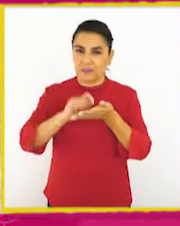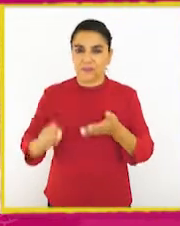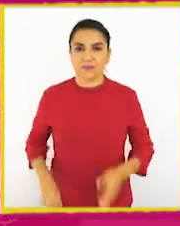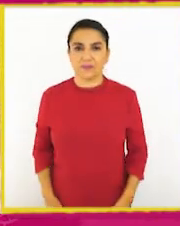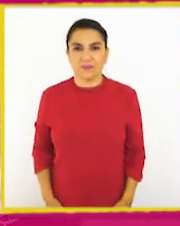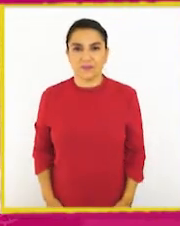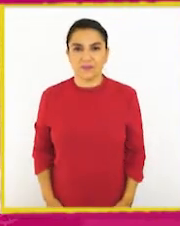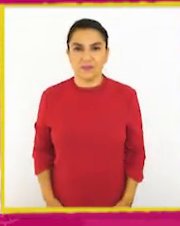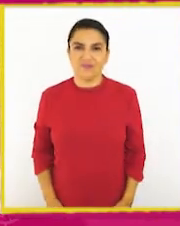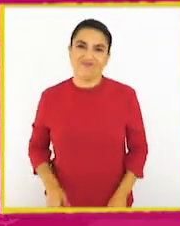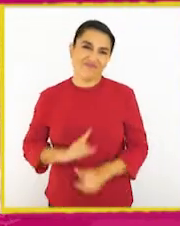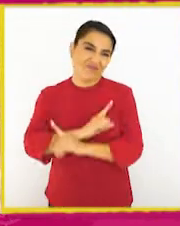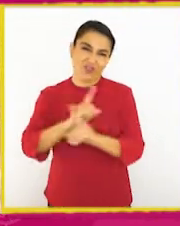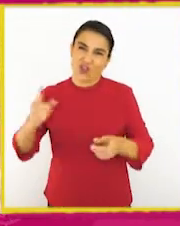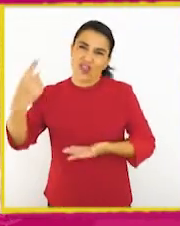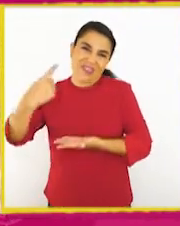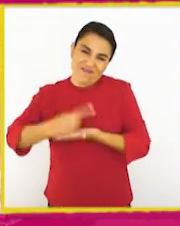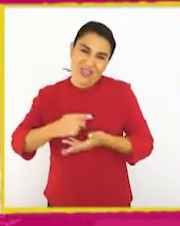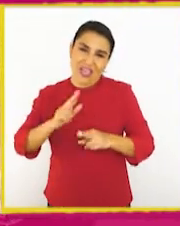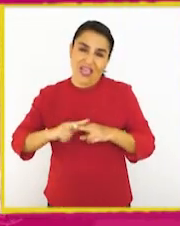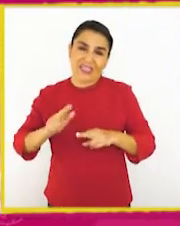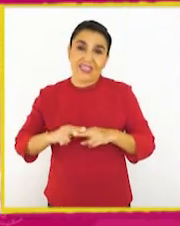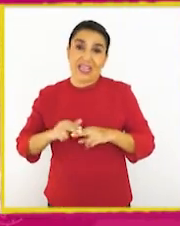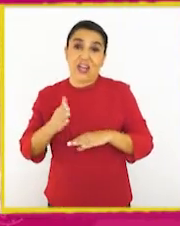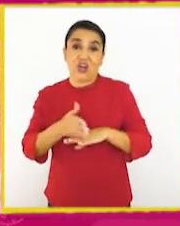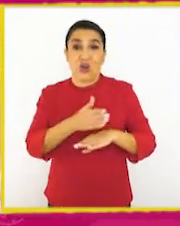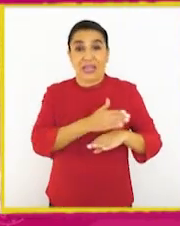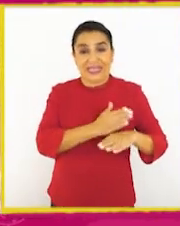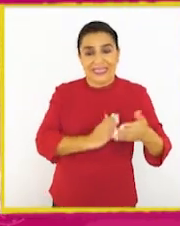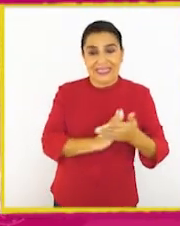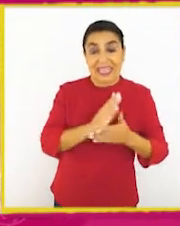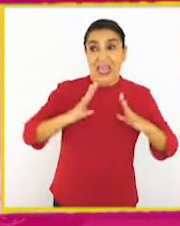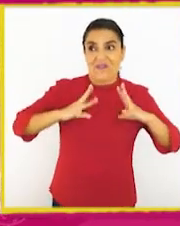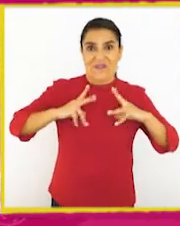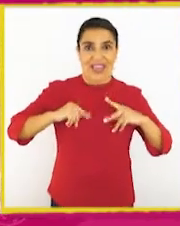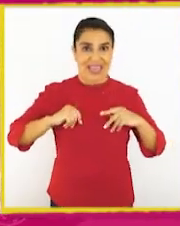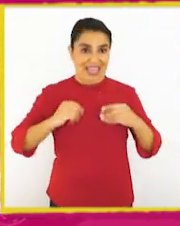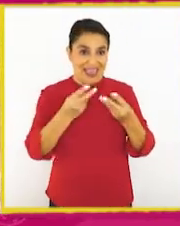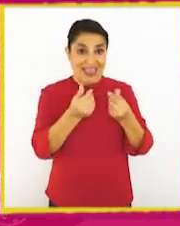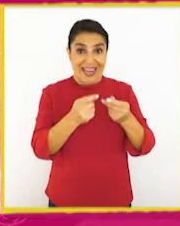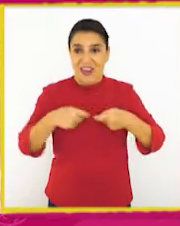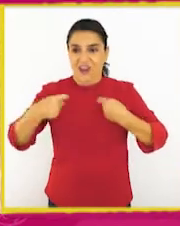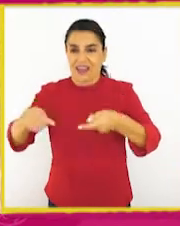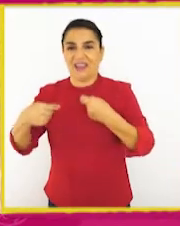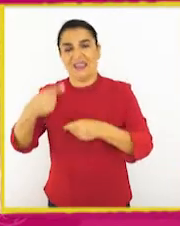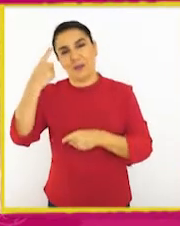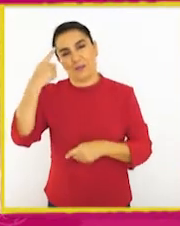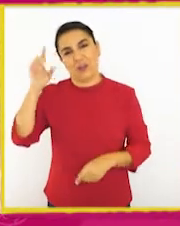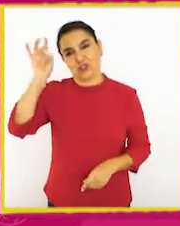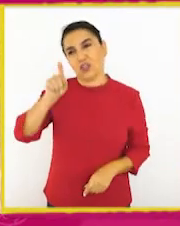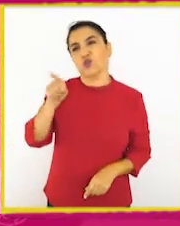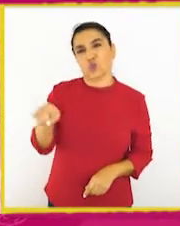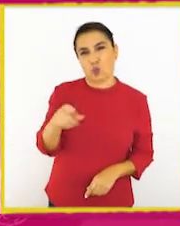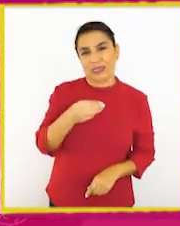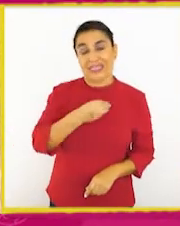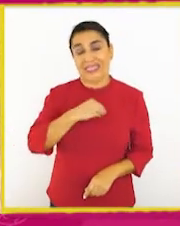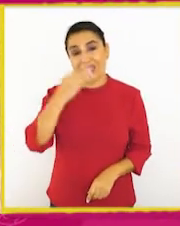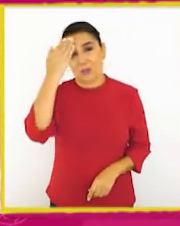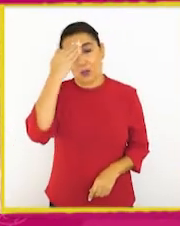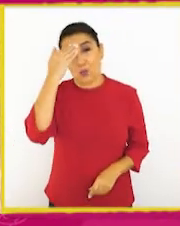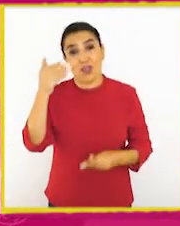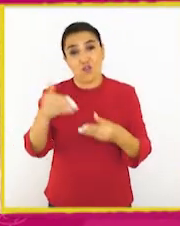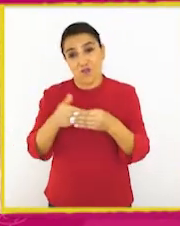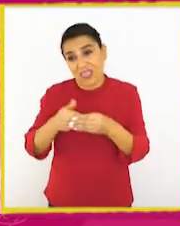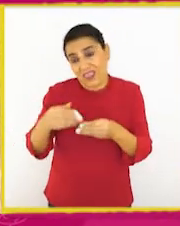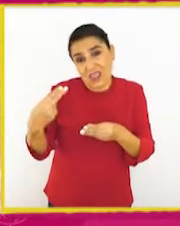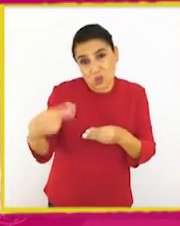Escribamos. No debía hacerlo. Al principio me sentí feliz de gastarlo, pero sé que debes estar triste o preocupado por